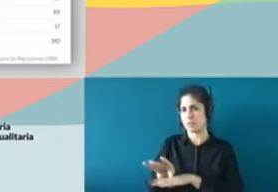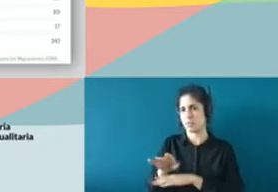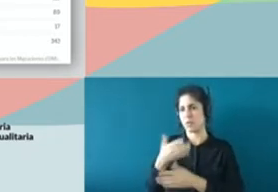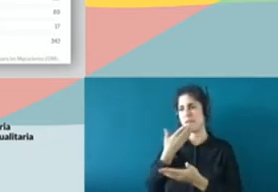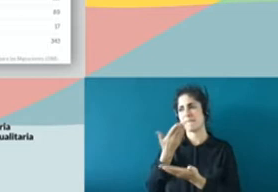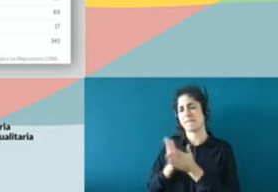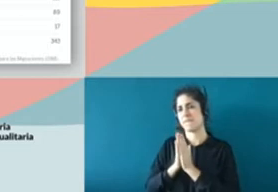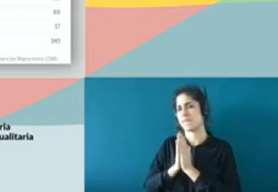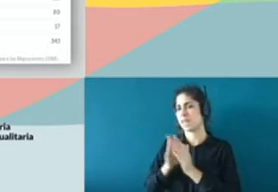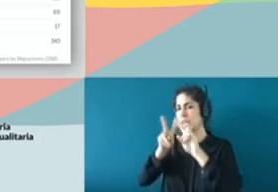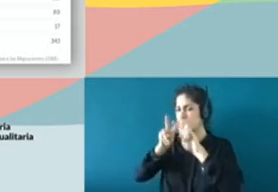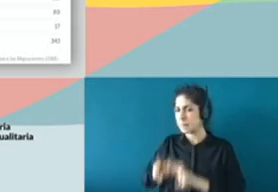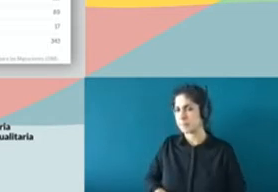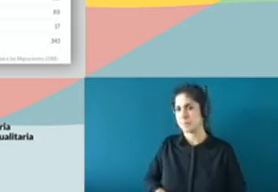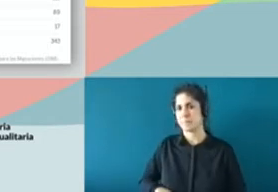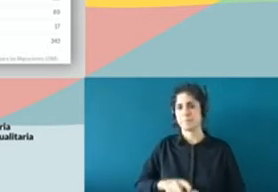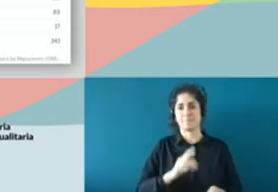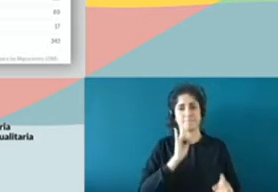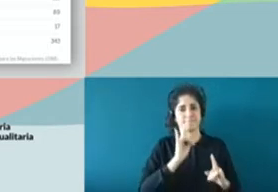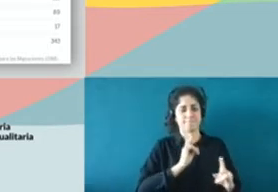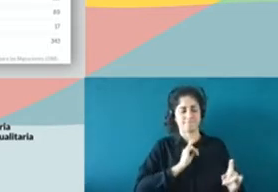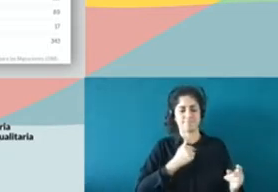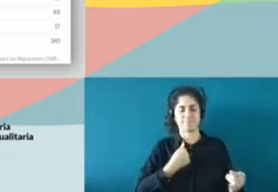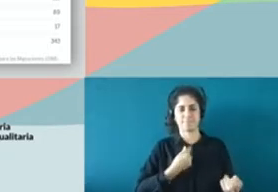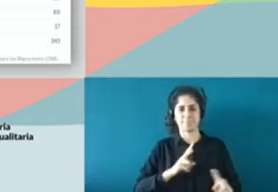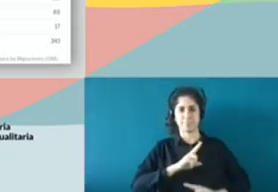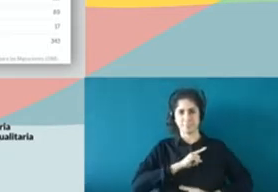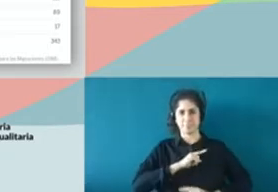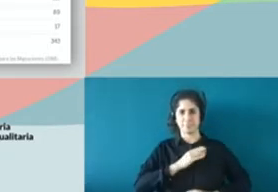un poco flipando.